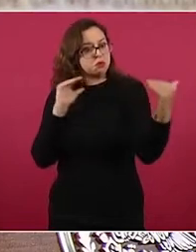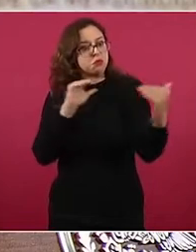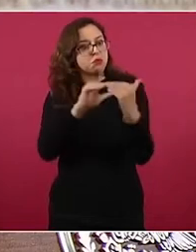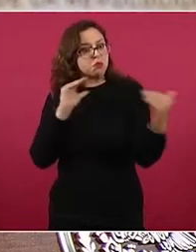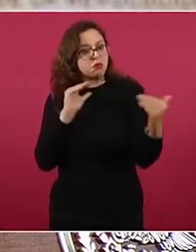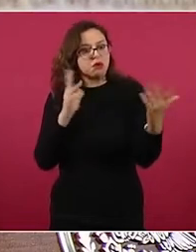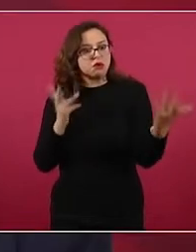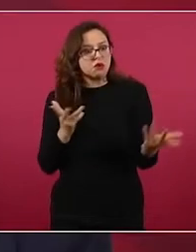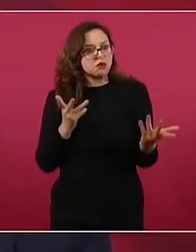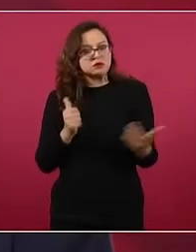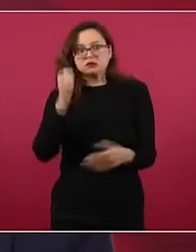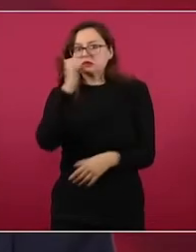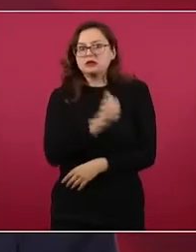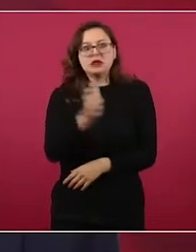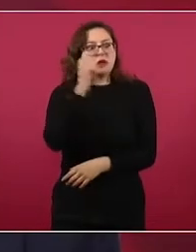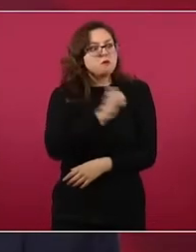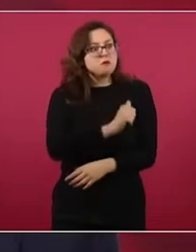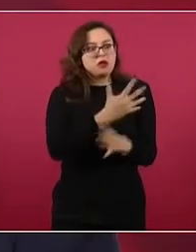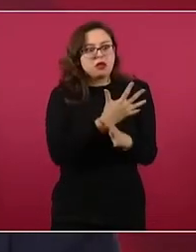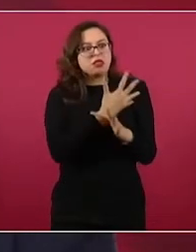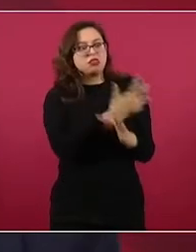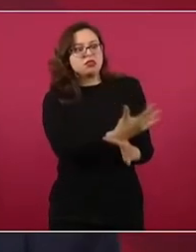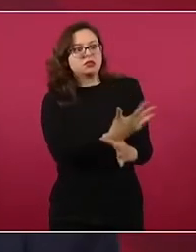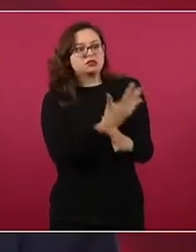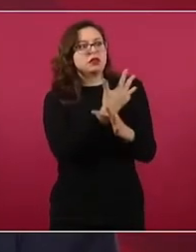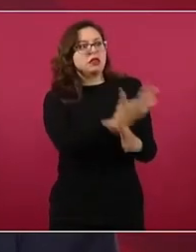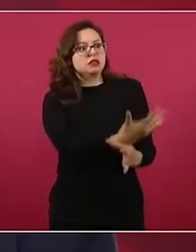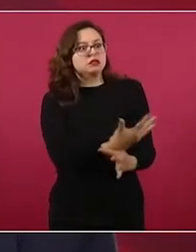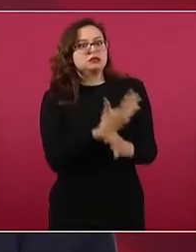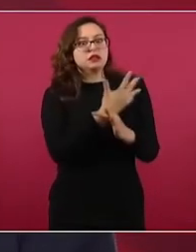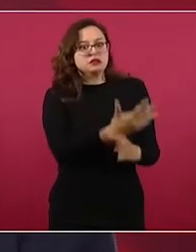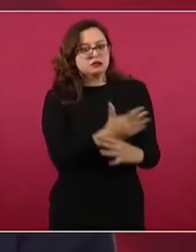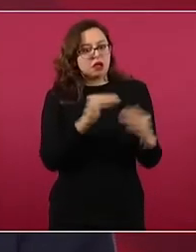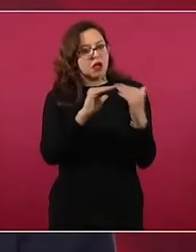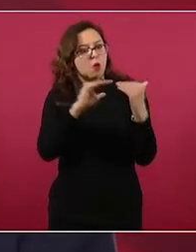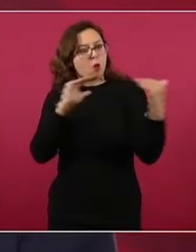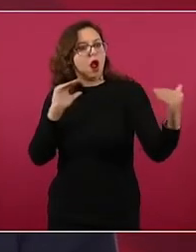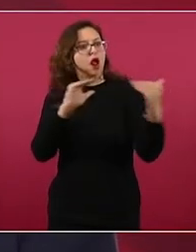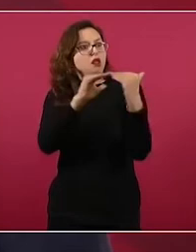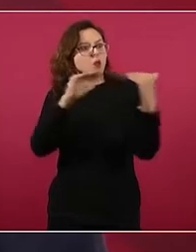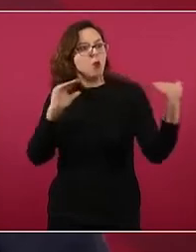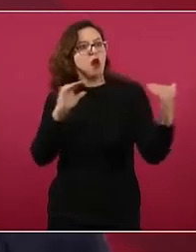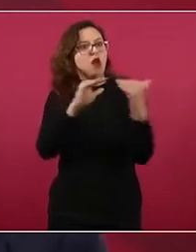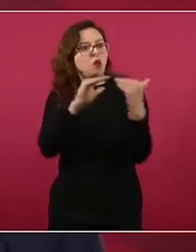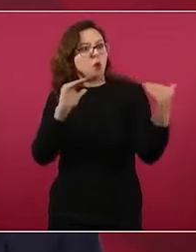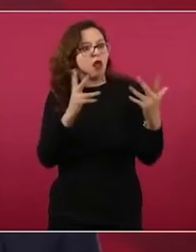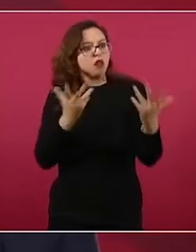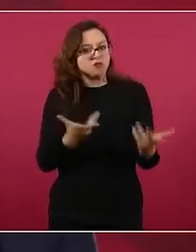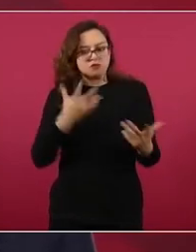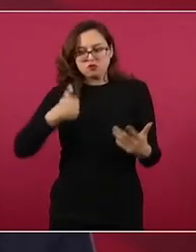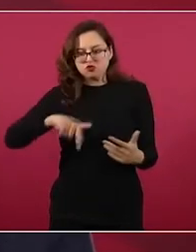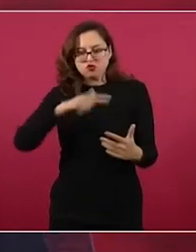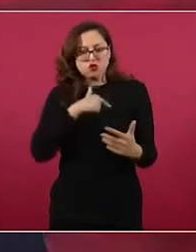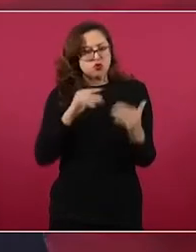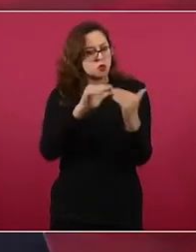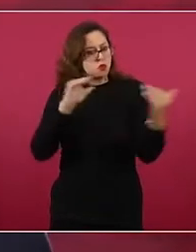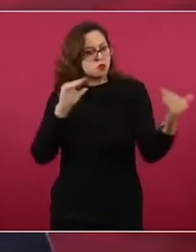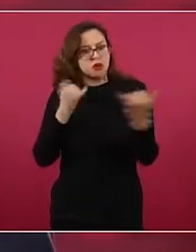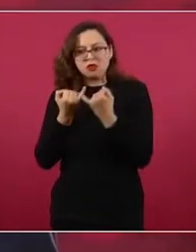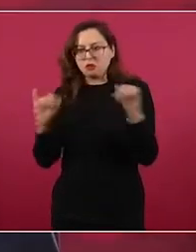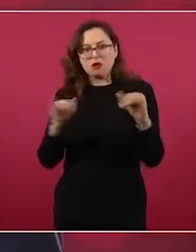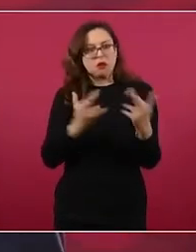con un pie de igualdad y que usted respeta nuestra soberanía.